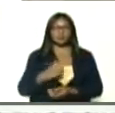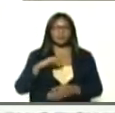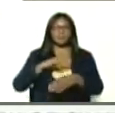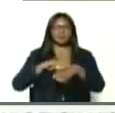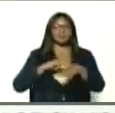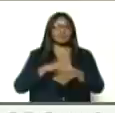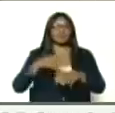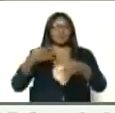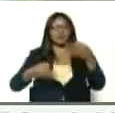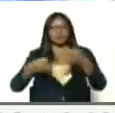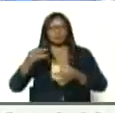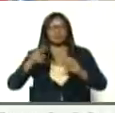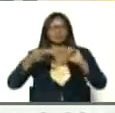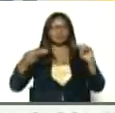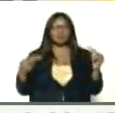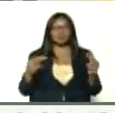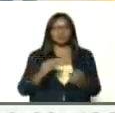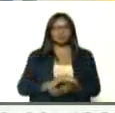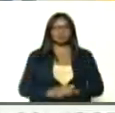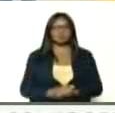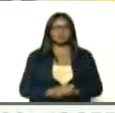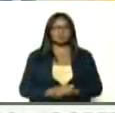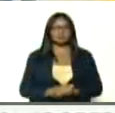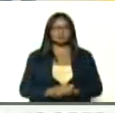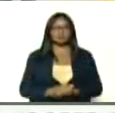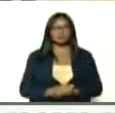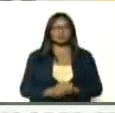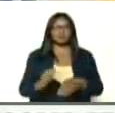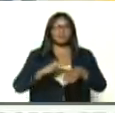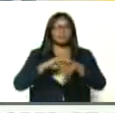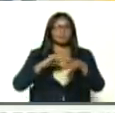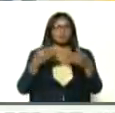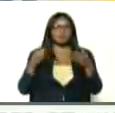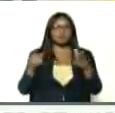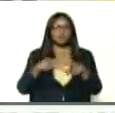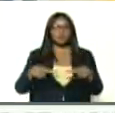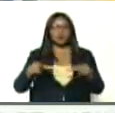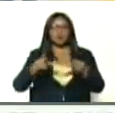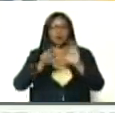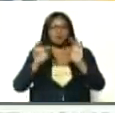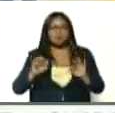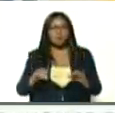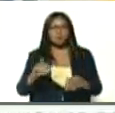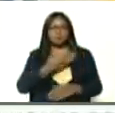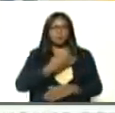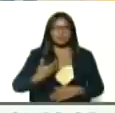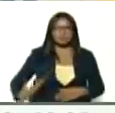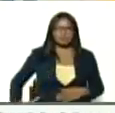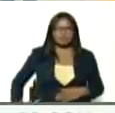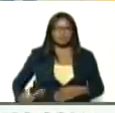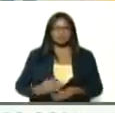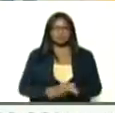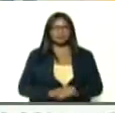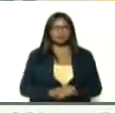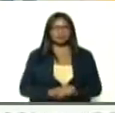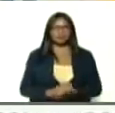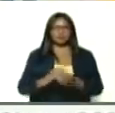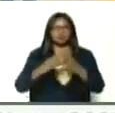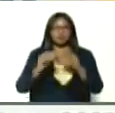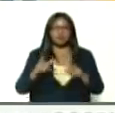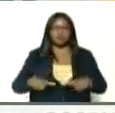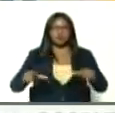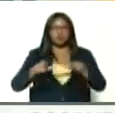Interior, Justicia y Espán, desde el Ministerio, del Despacho, de la Presidencia, y, de todos los entes